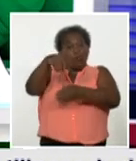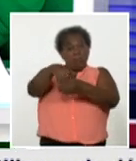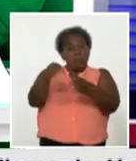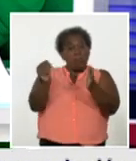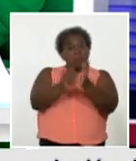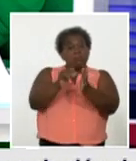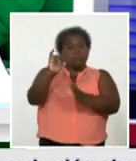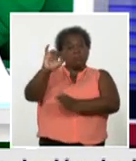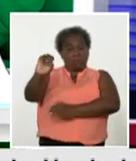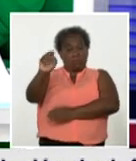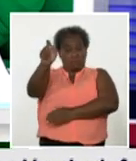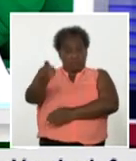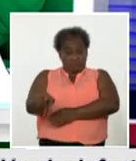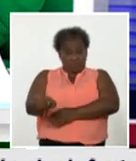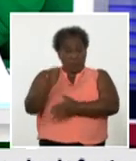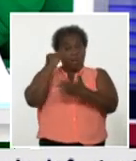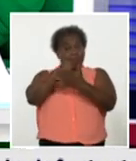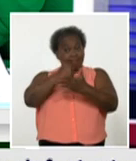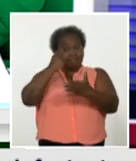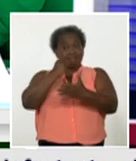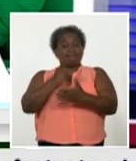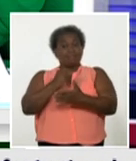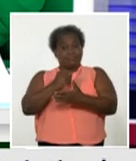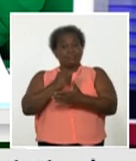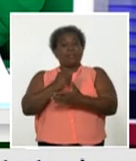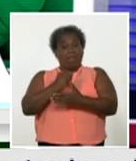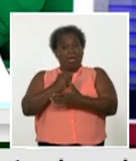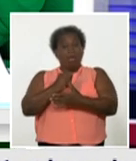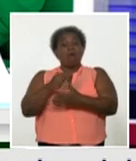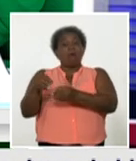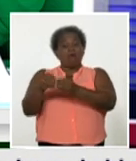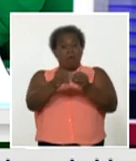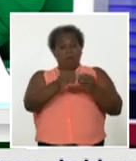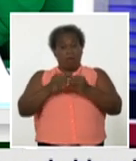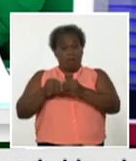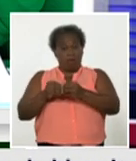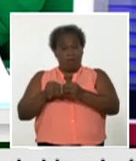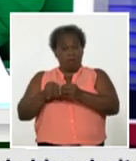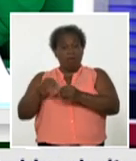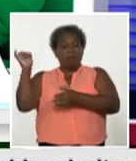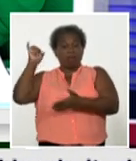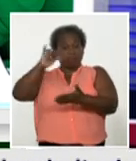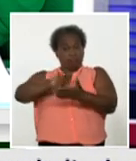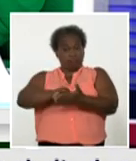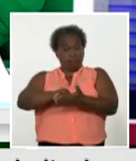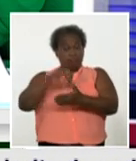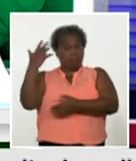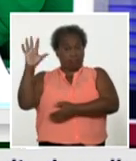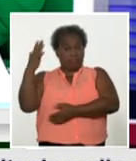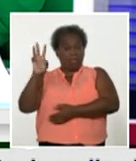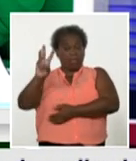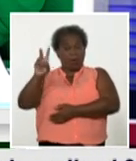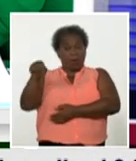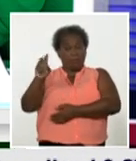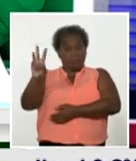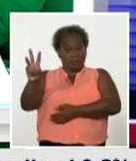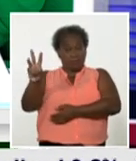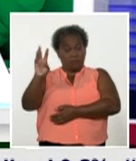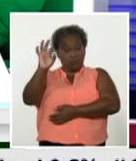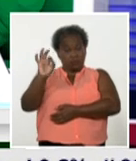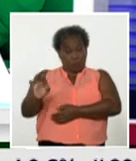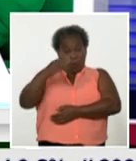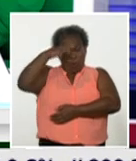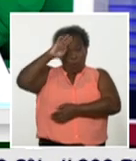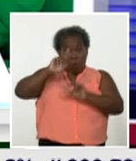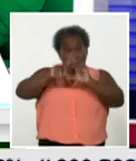pacientes diagnosticados con fuente de infección en el exterior, el 3,3%. Y en Cuba, desde el inicio